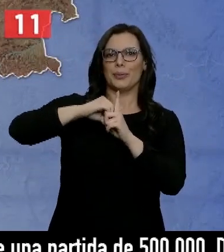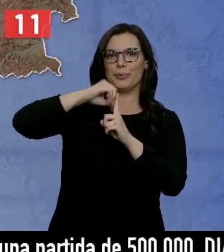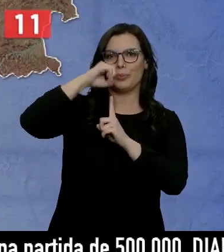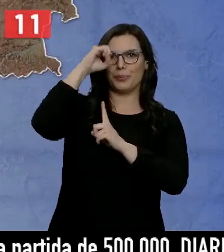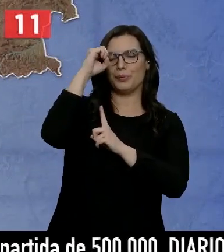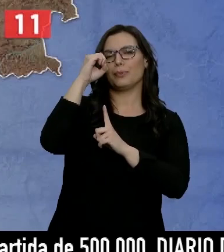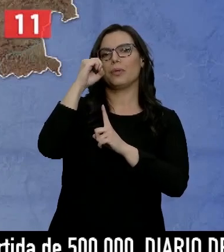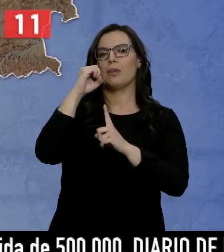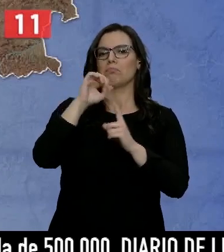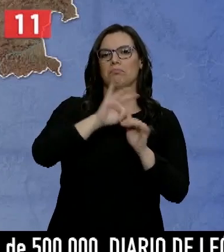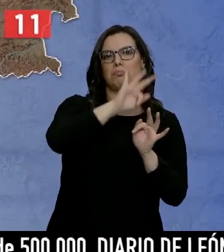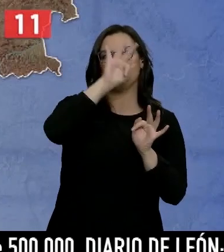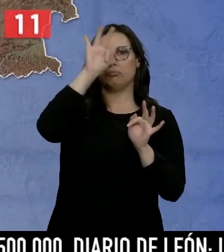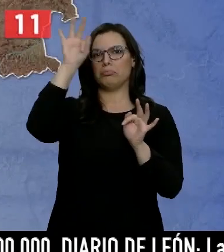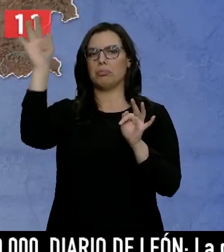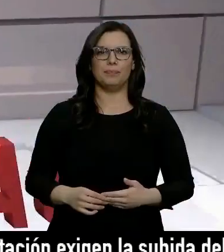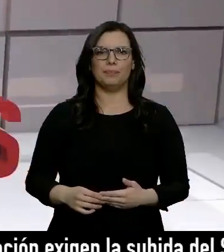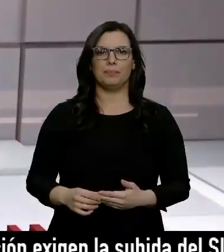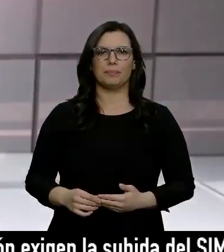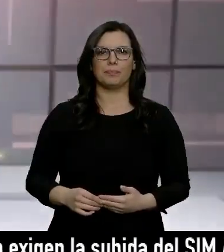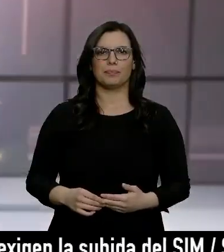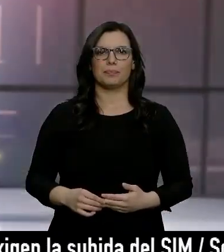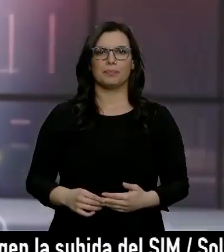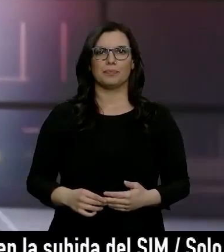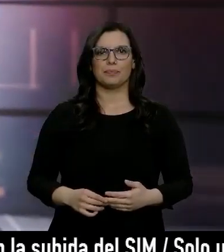subiendo según avancen las horas y serán suaves por la tarde.